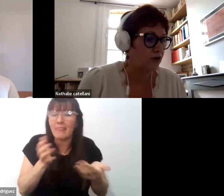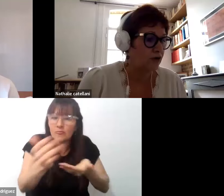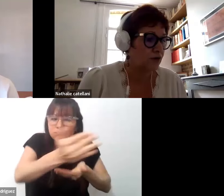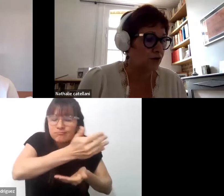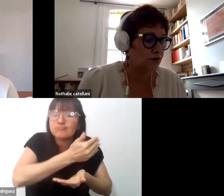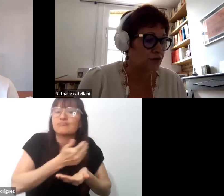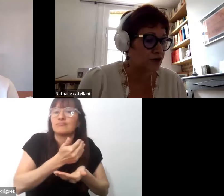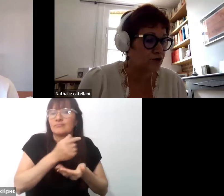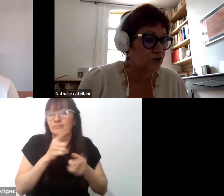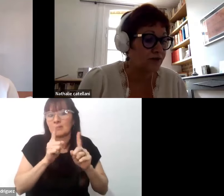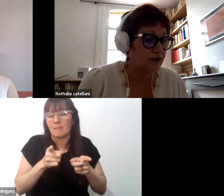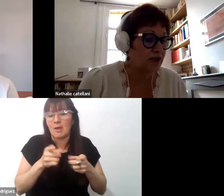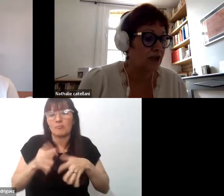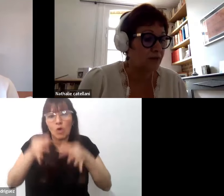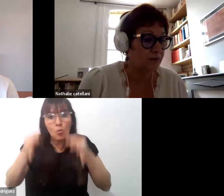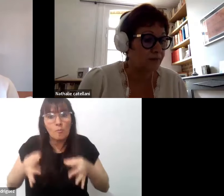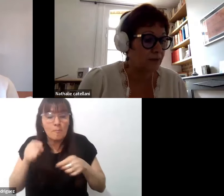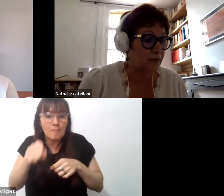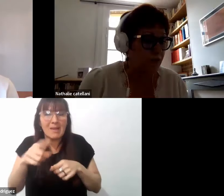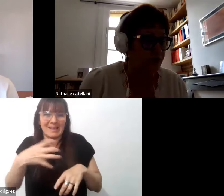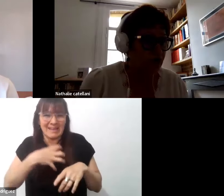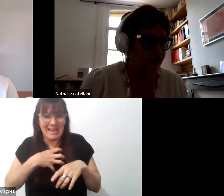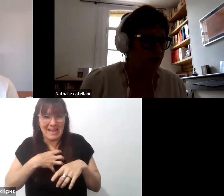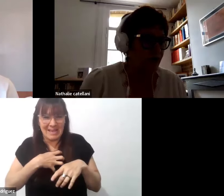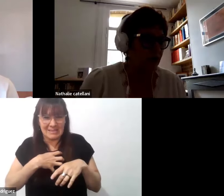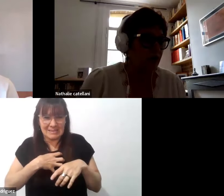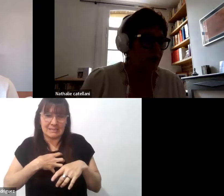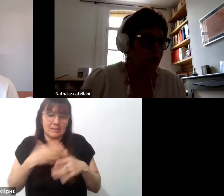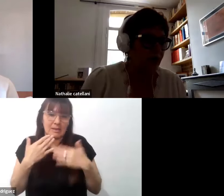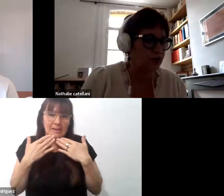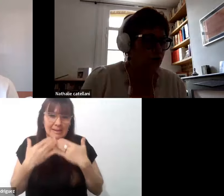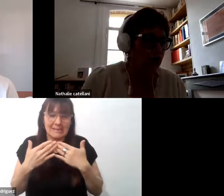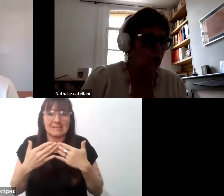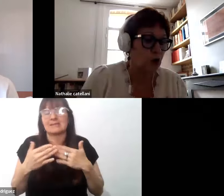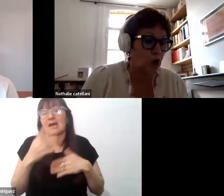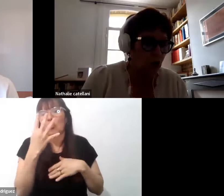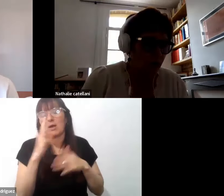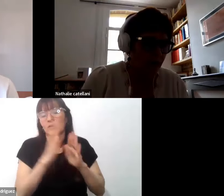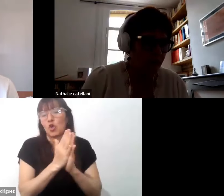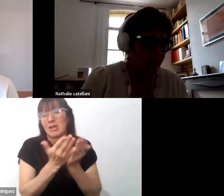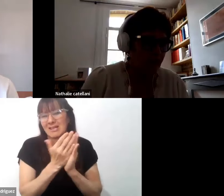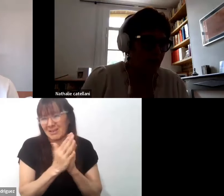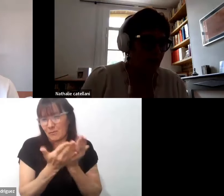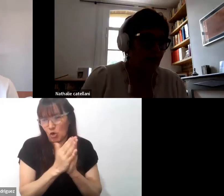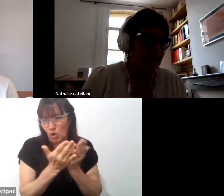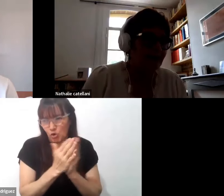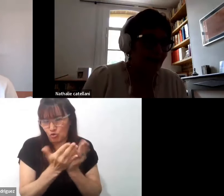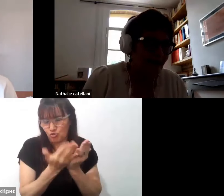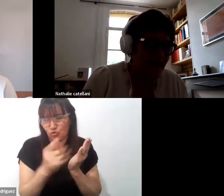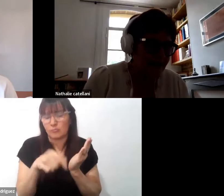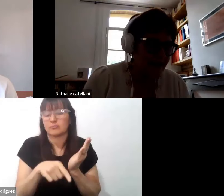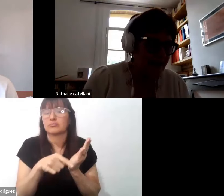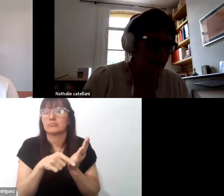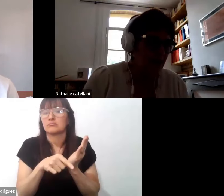implementar clases alrededor de cuatro libros álbum siguiendo un protocolo común